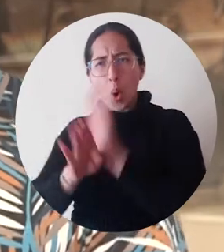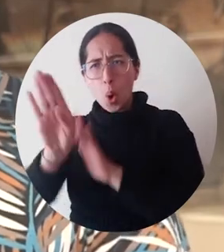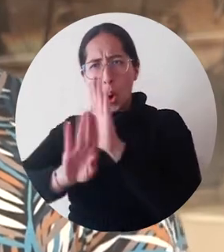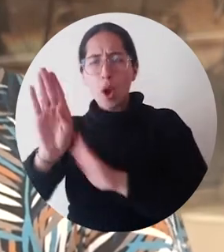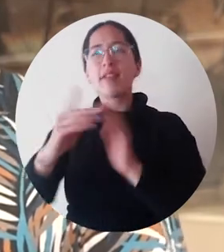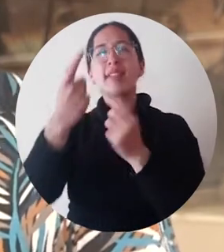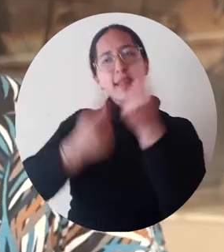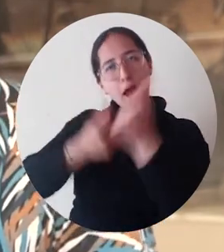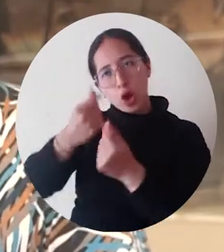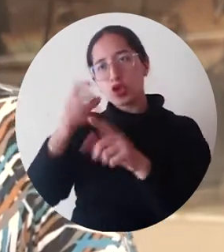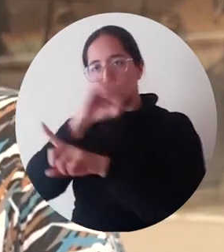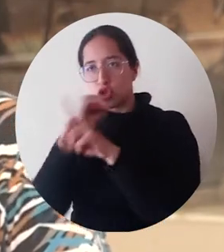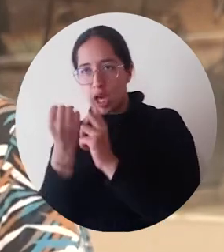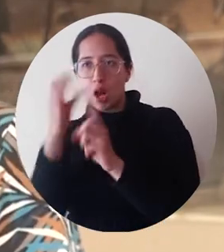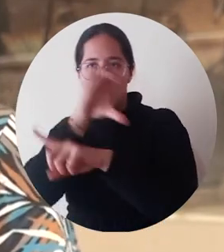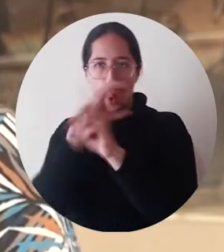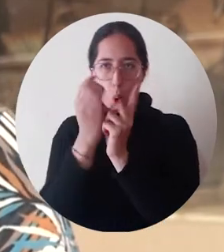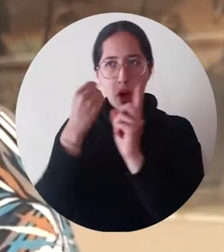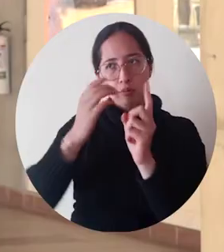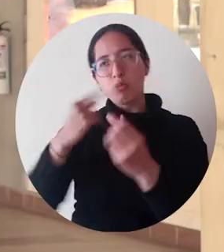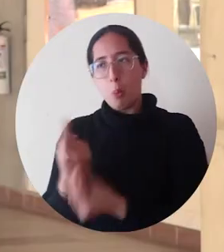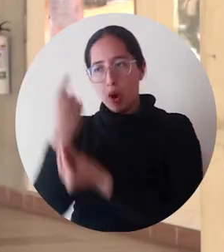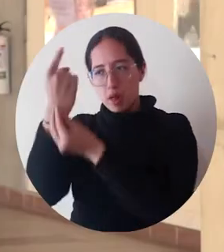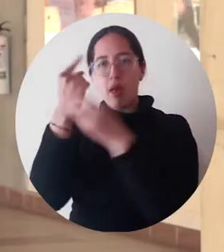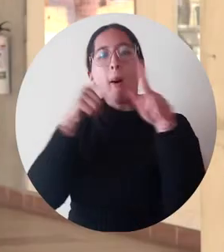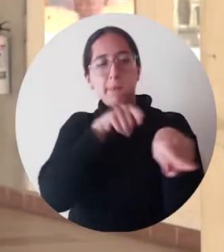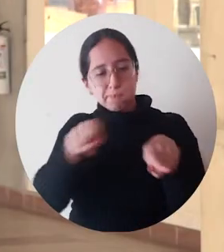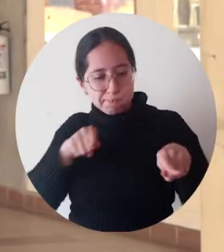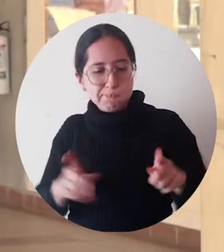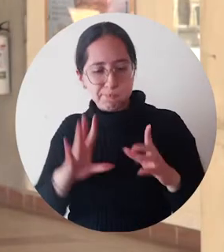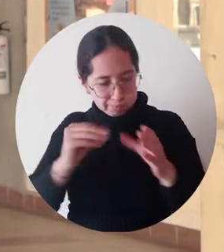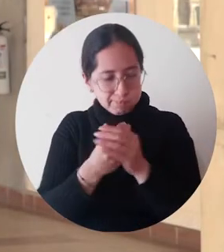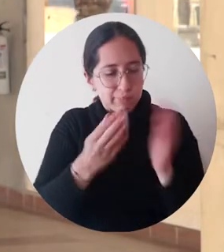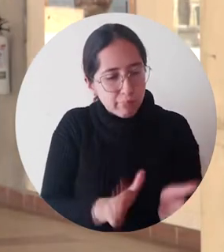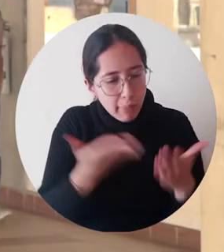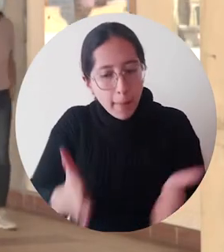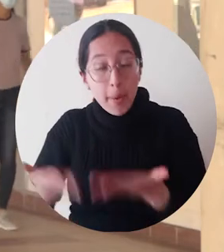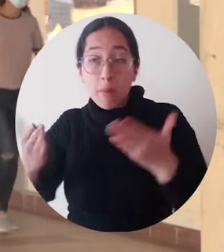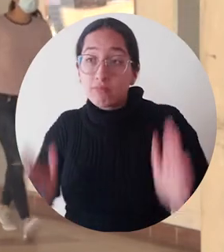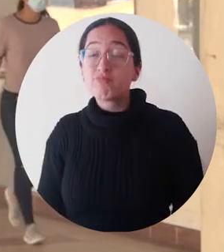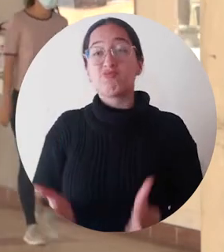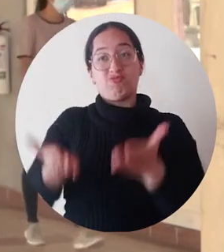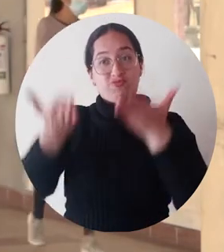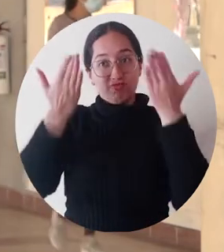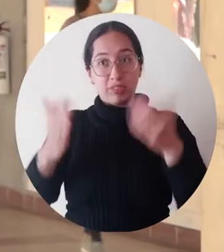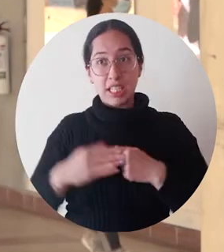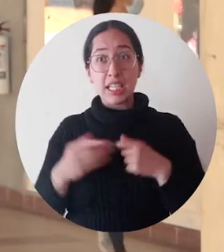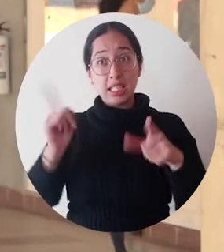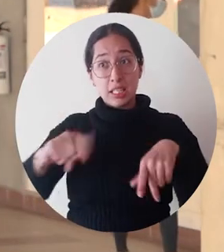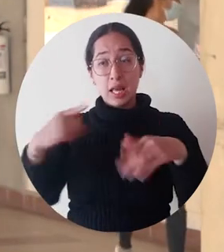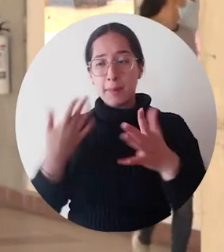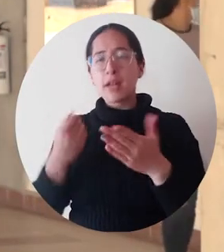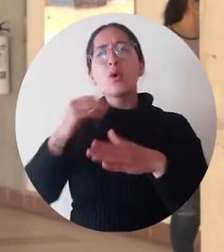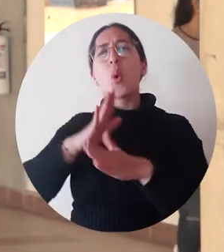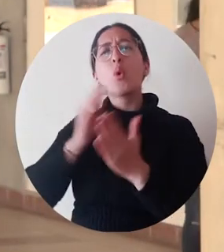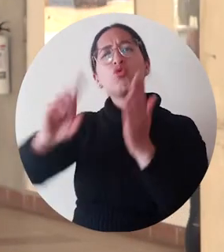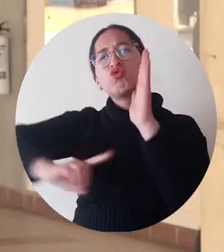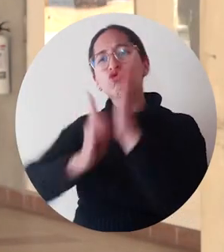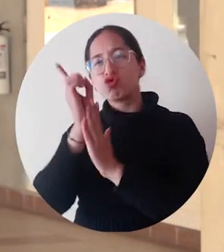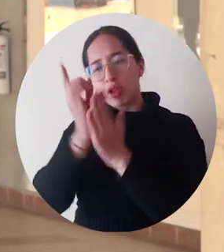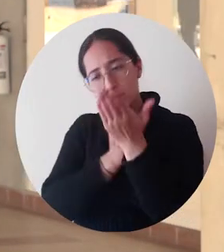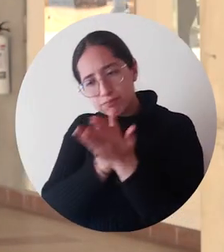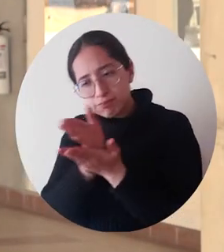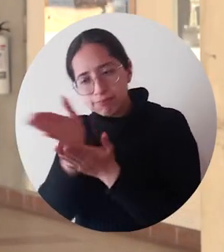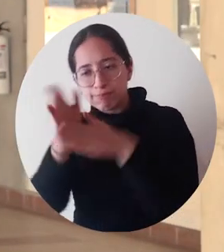social, cultural, y político de nuestras comunidades. Y esto significa contribuir al desarrollo sostenible de esta